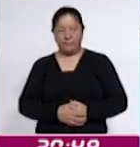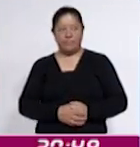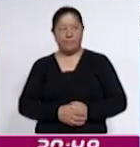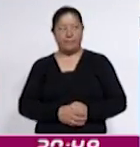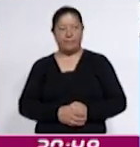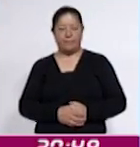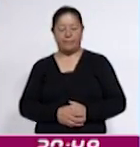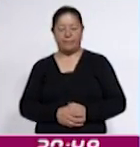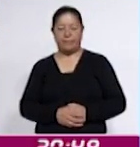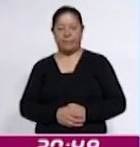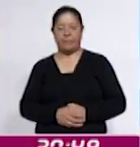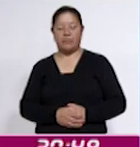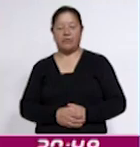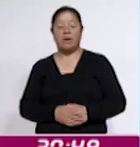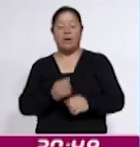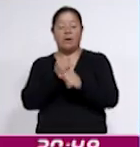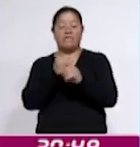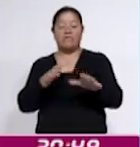Breves Internacionales.